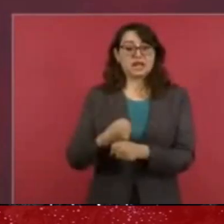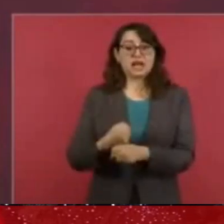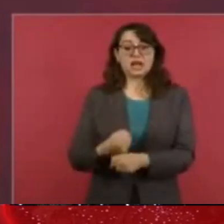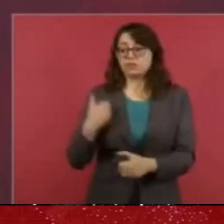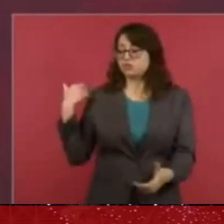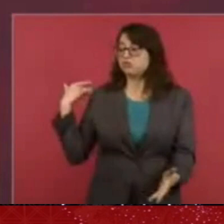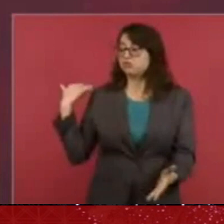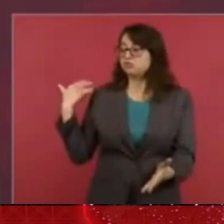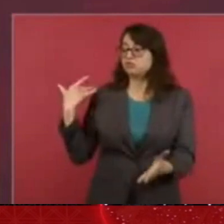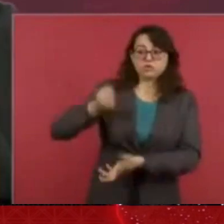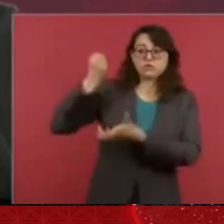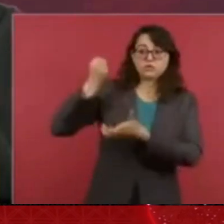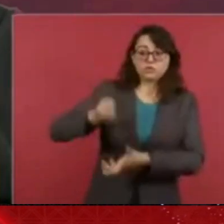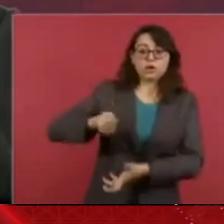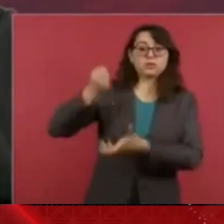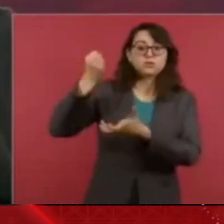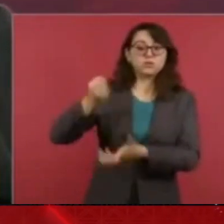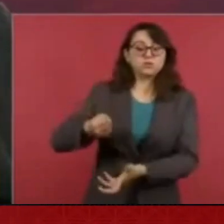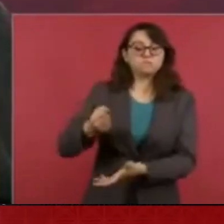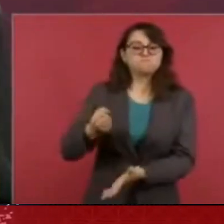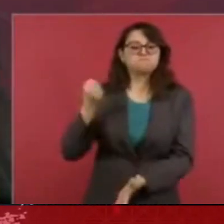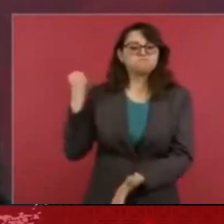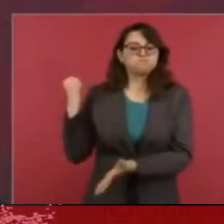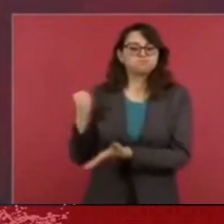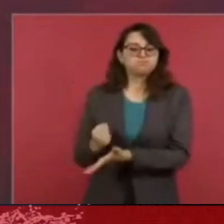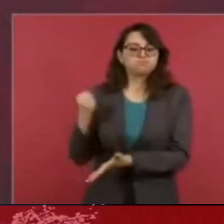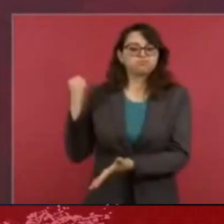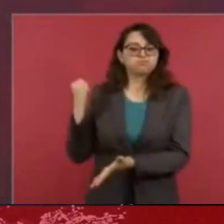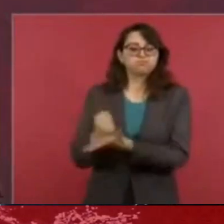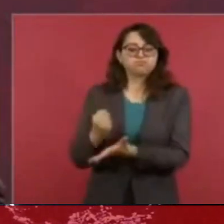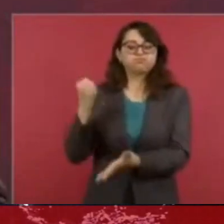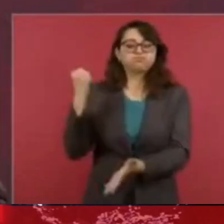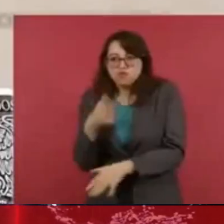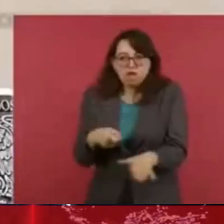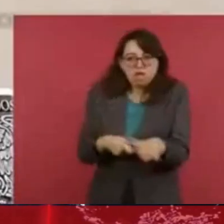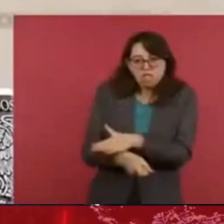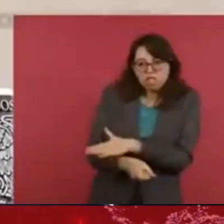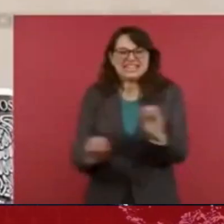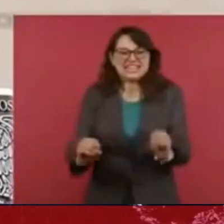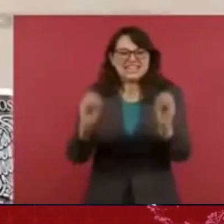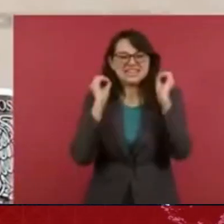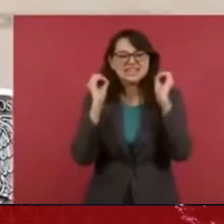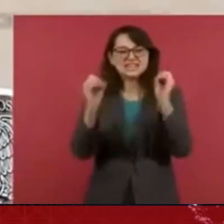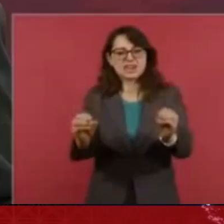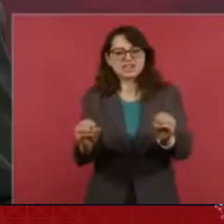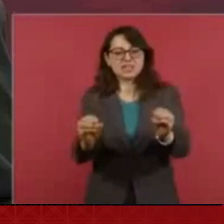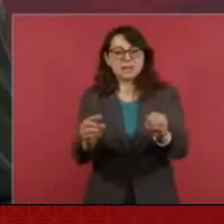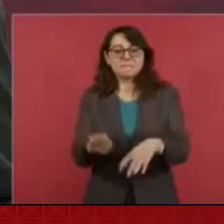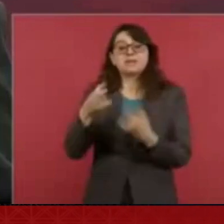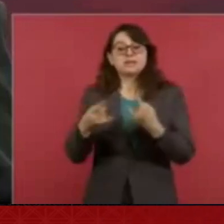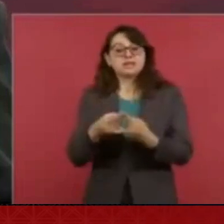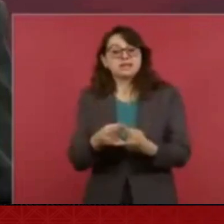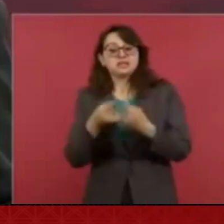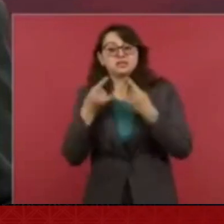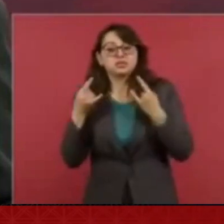encabezo se han aprobado sin moches. Es histórico,